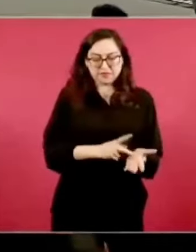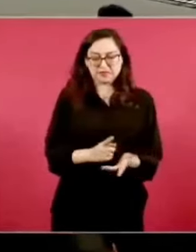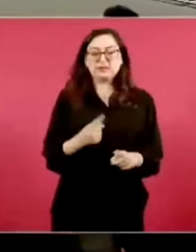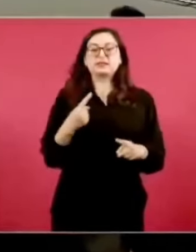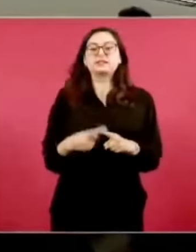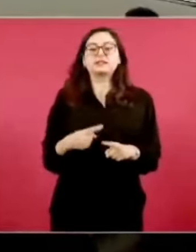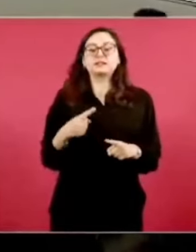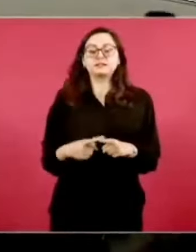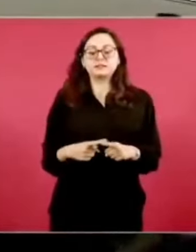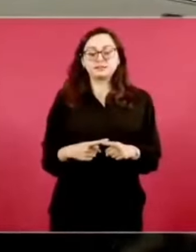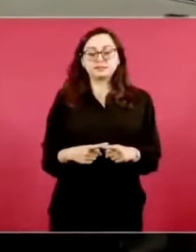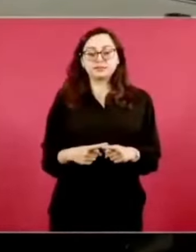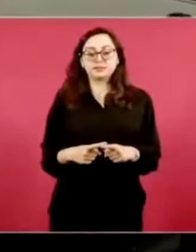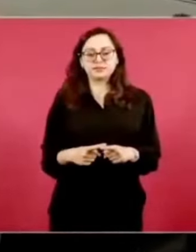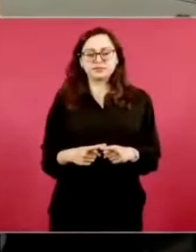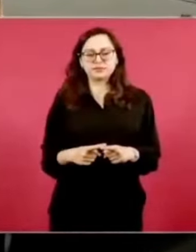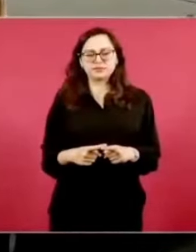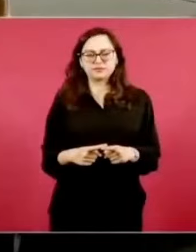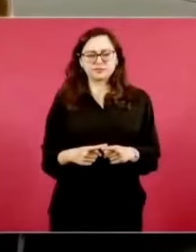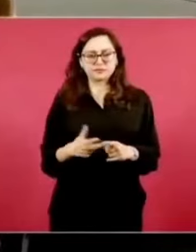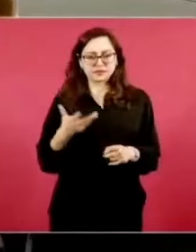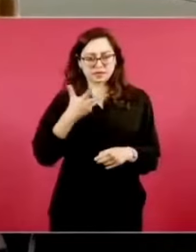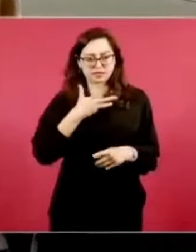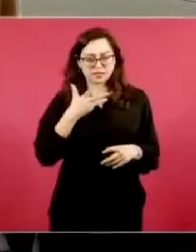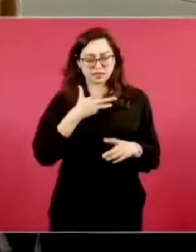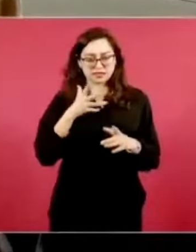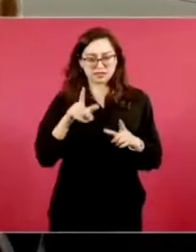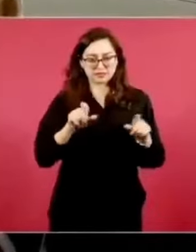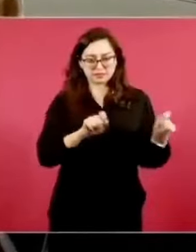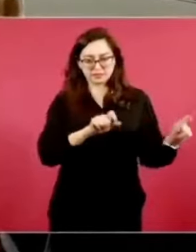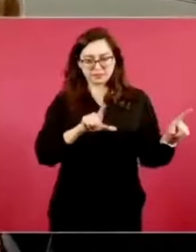creo que hacen referencia. A ver, ¿no tienes la primera página?